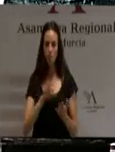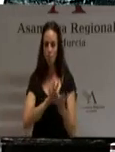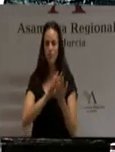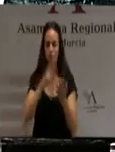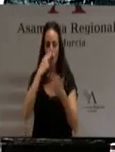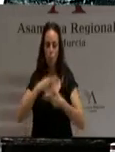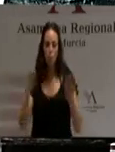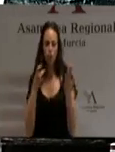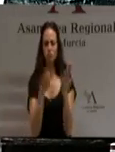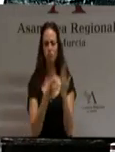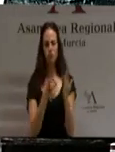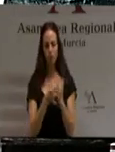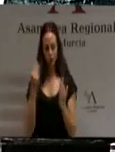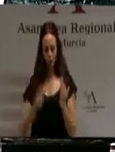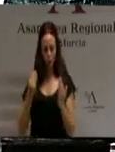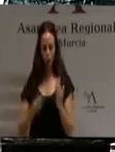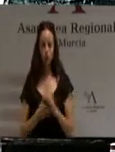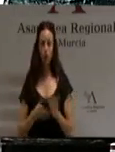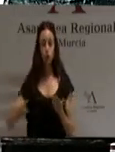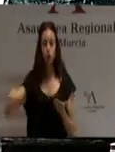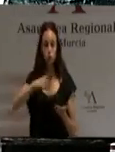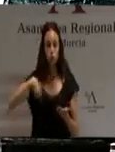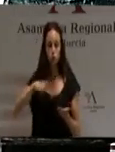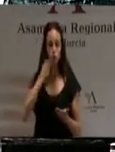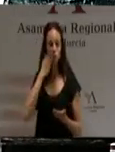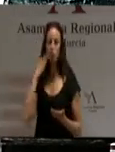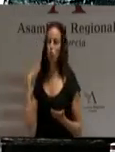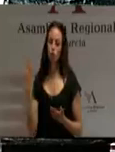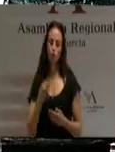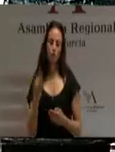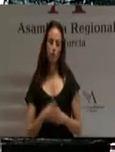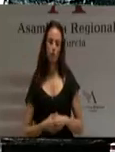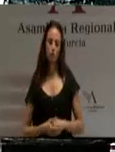altísima calidad, de los que todos debemos sentirnos orgullosos.